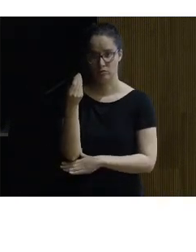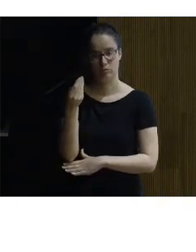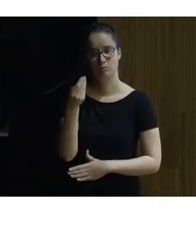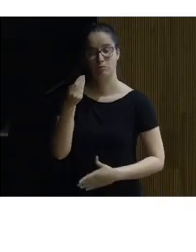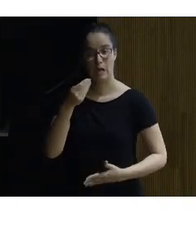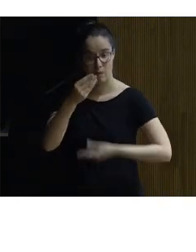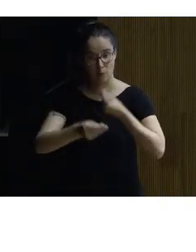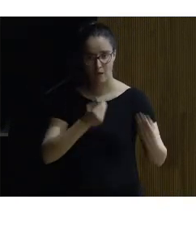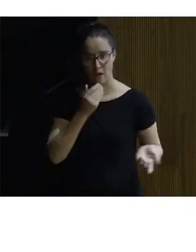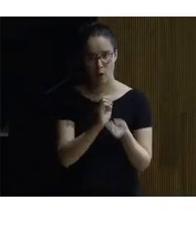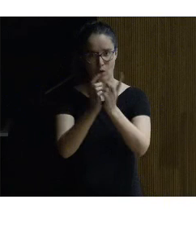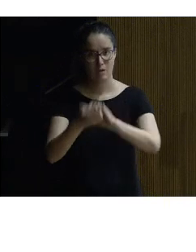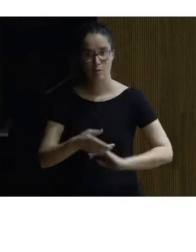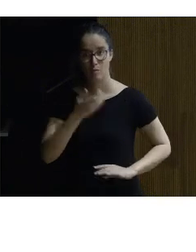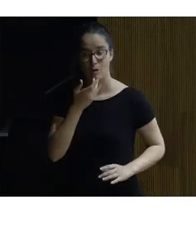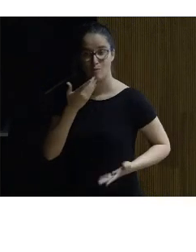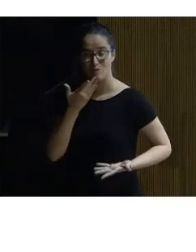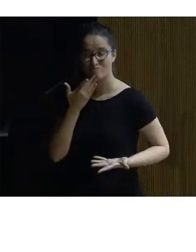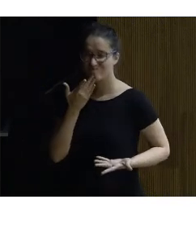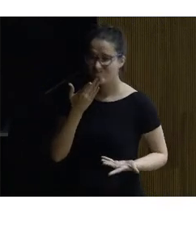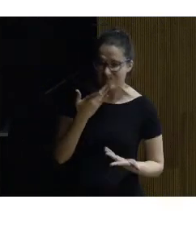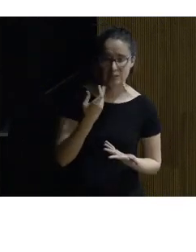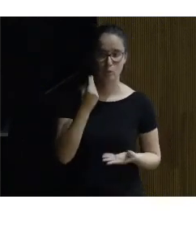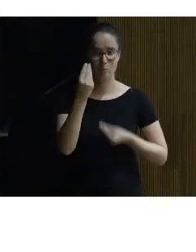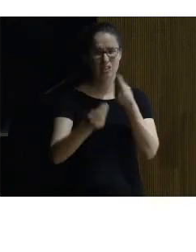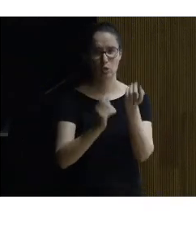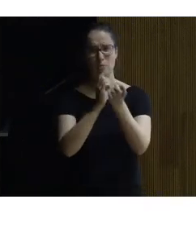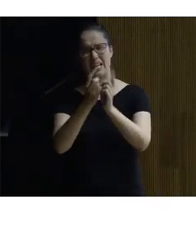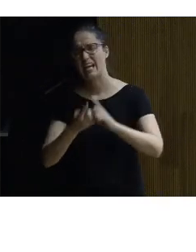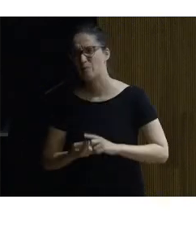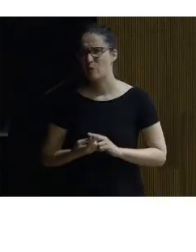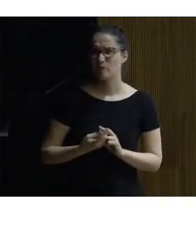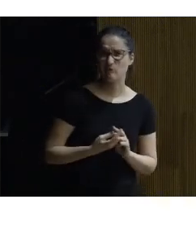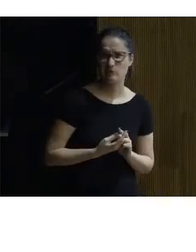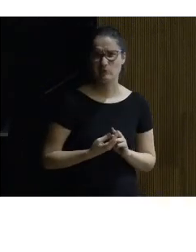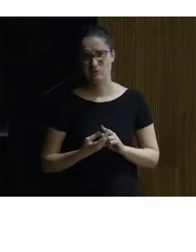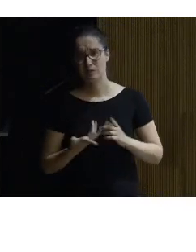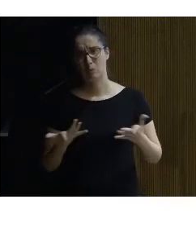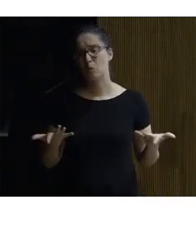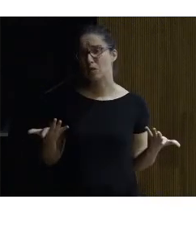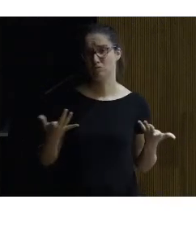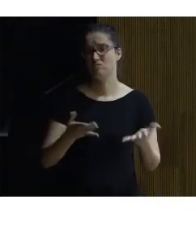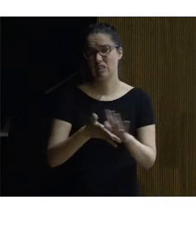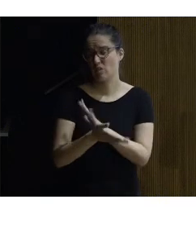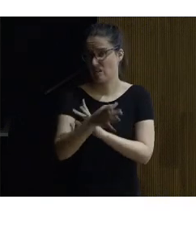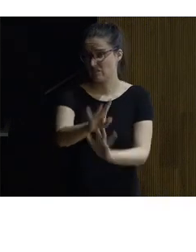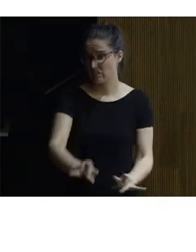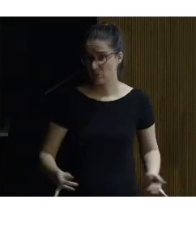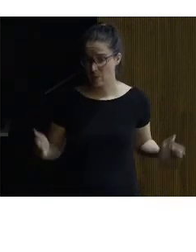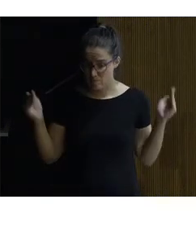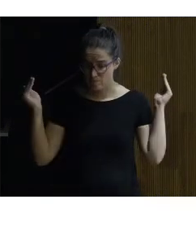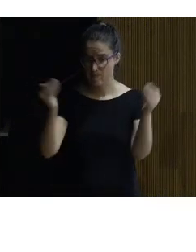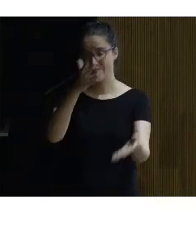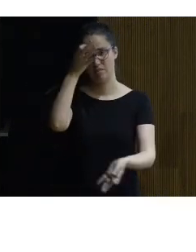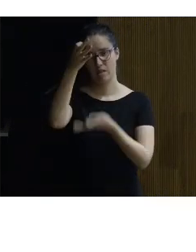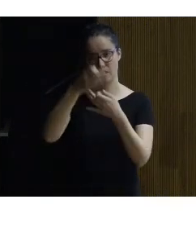actuar quizá la palabra intervenir me gusta menos ¿no? intervención parece que es pero por otra parte meter el zoom de los